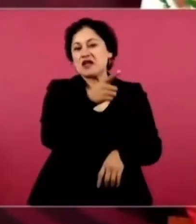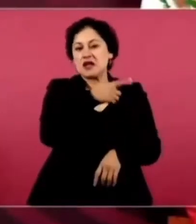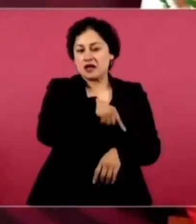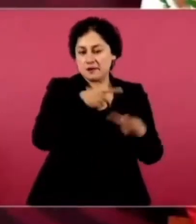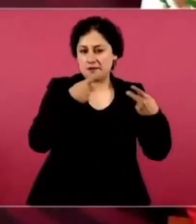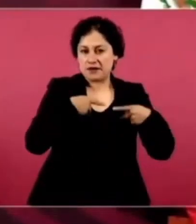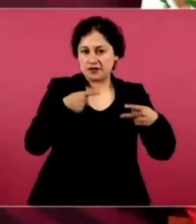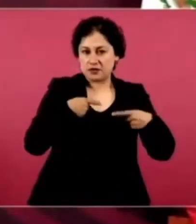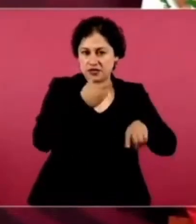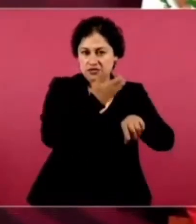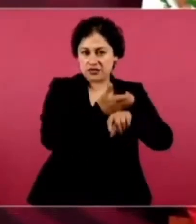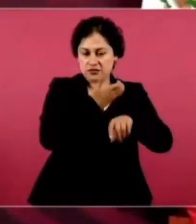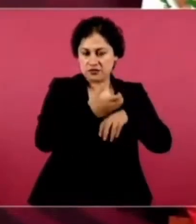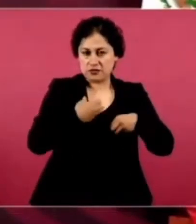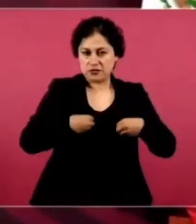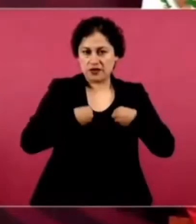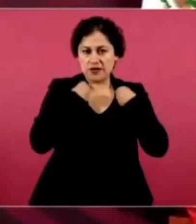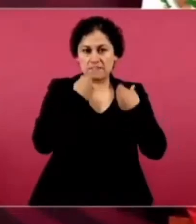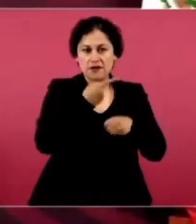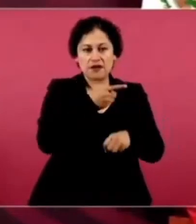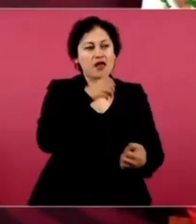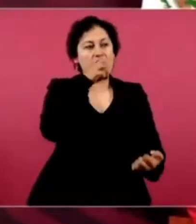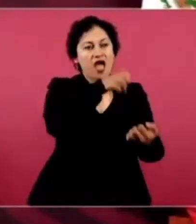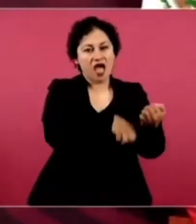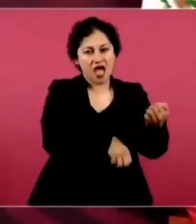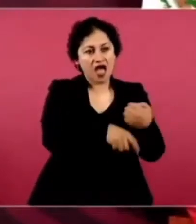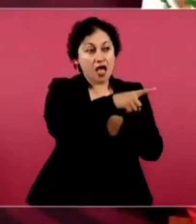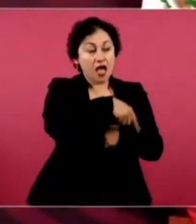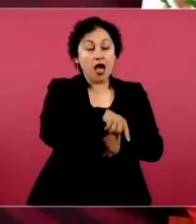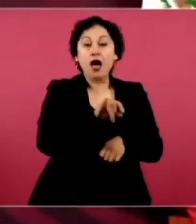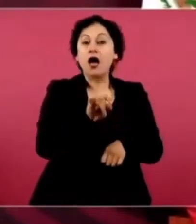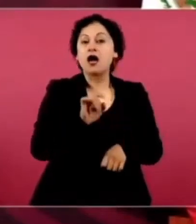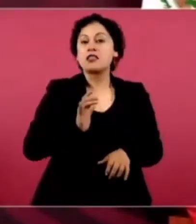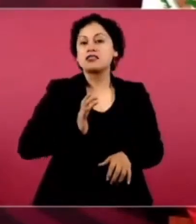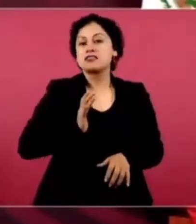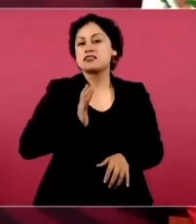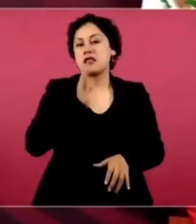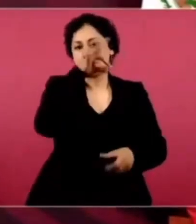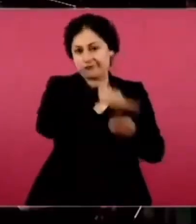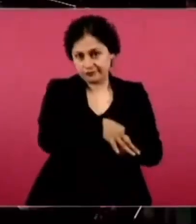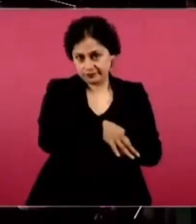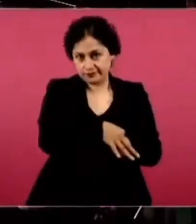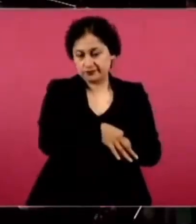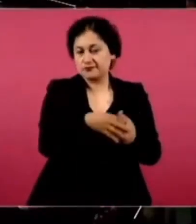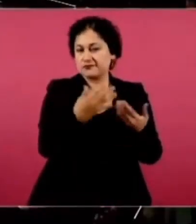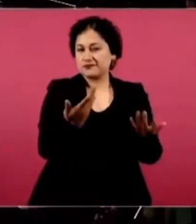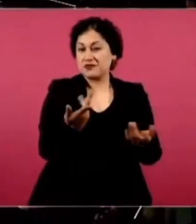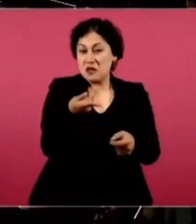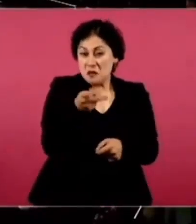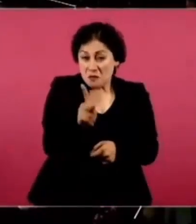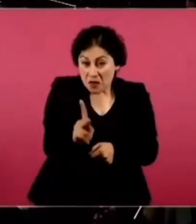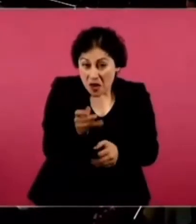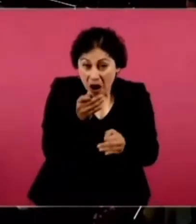y les daba votos. Pero ya cambiaron las cosas.